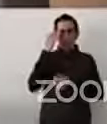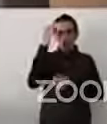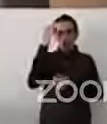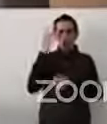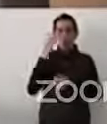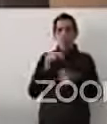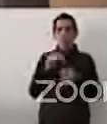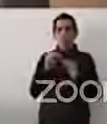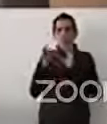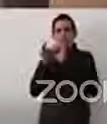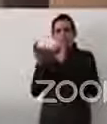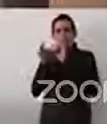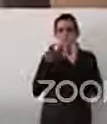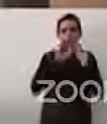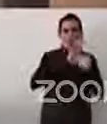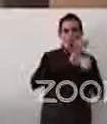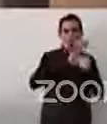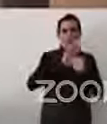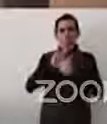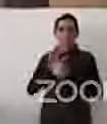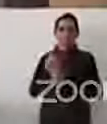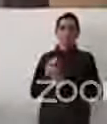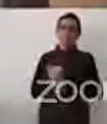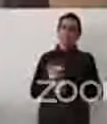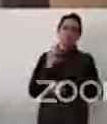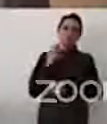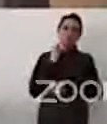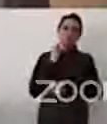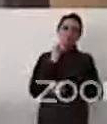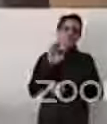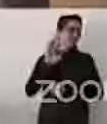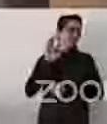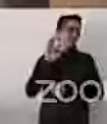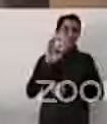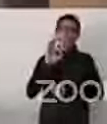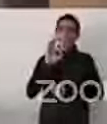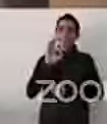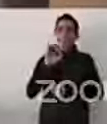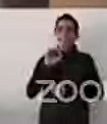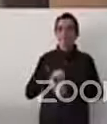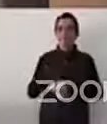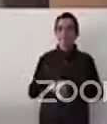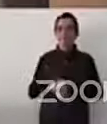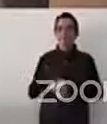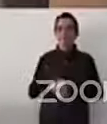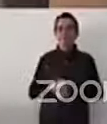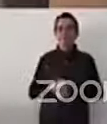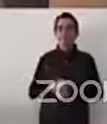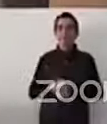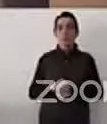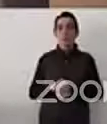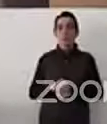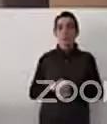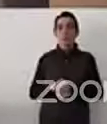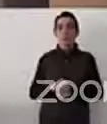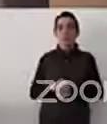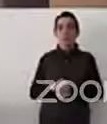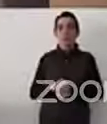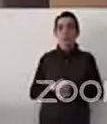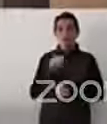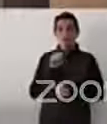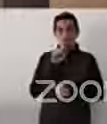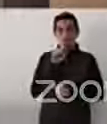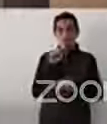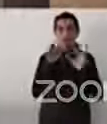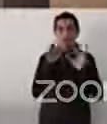útil y pertinente con esto damos finalizada la sesión